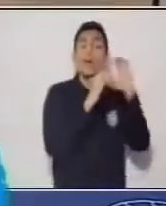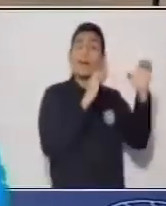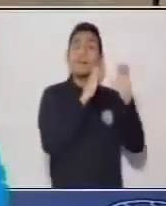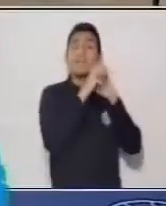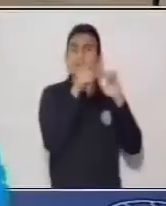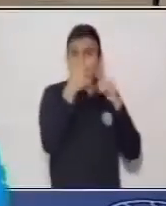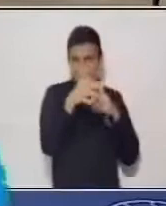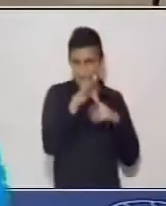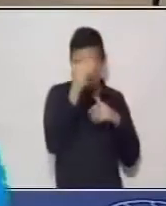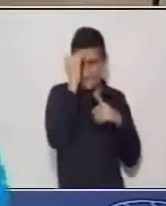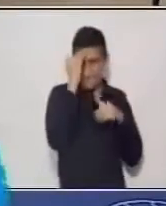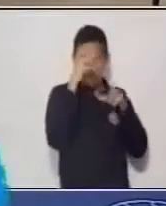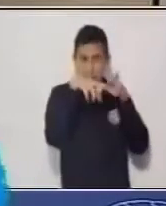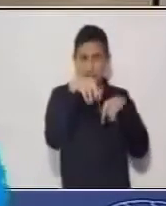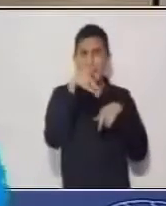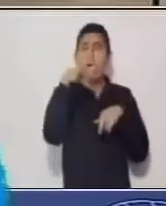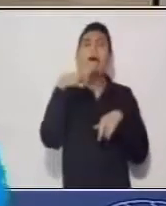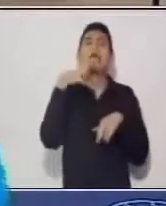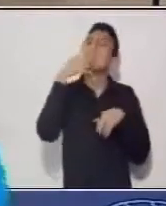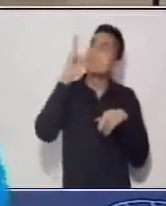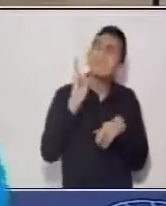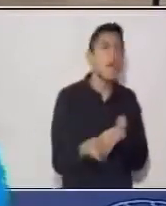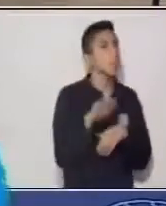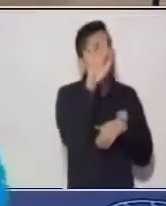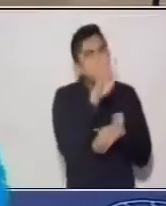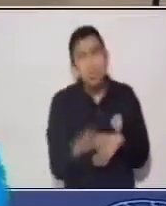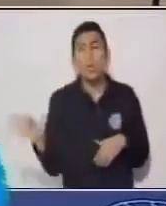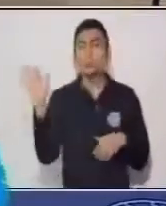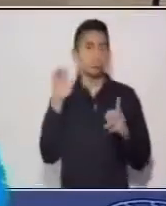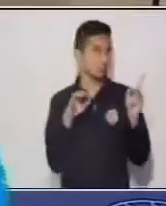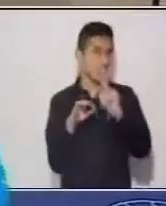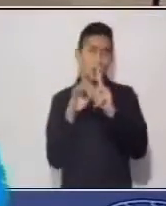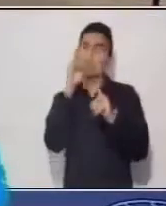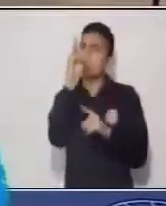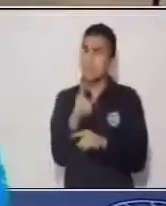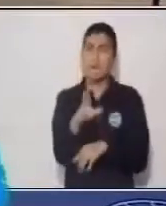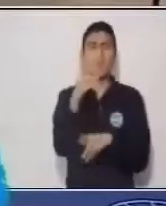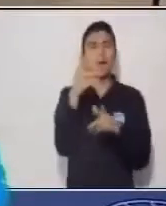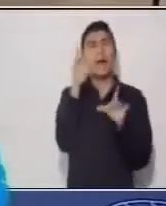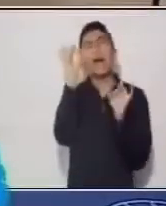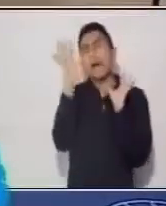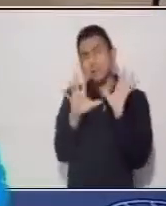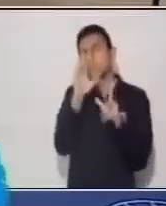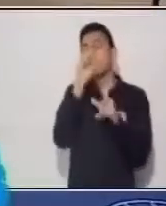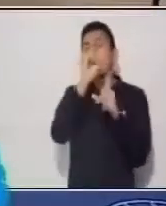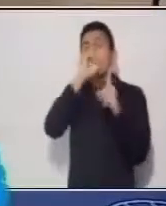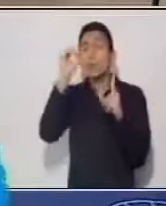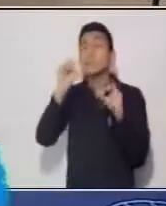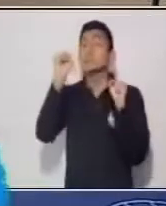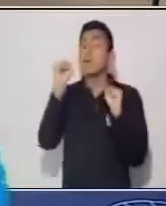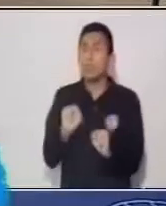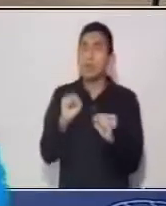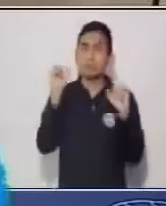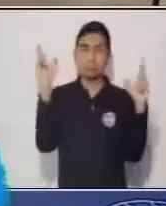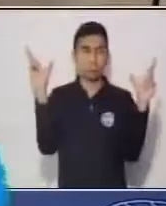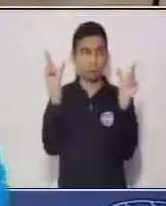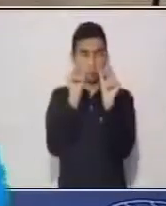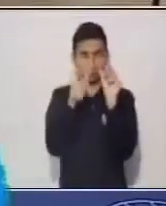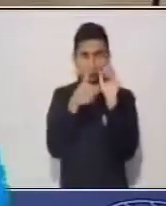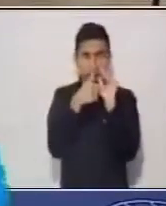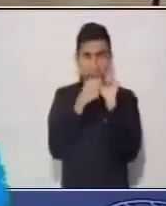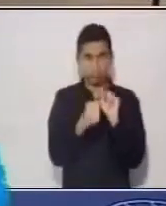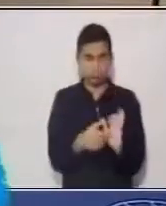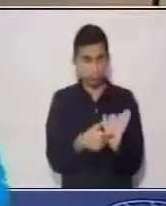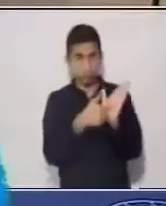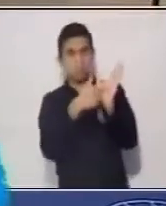todo lo que el personaje piensa sino que hay ciertas frases que se revelan al lector